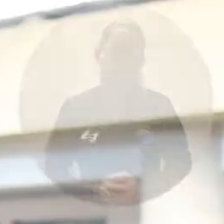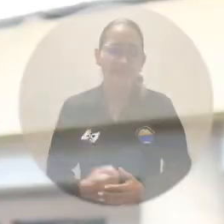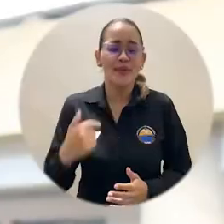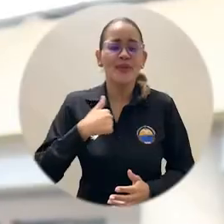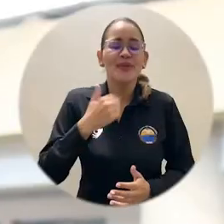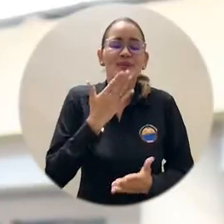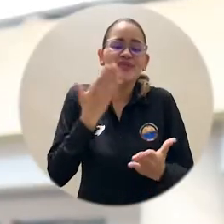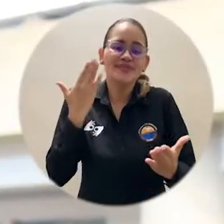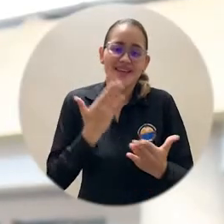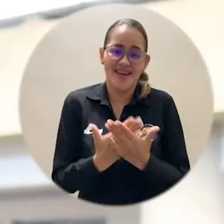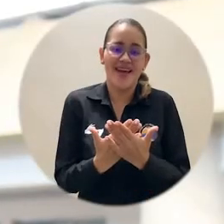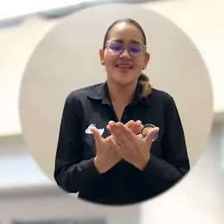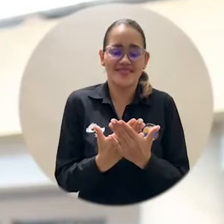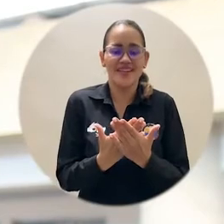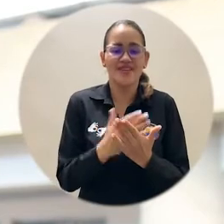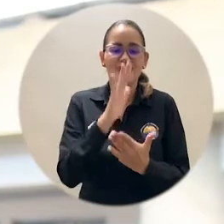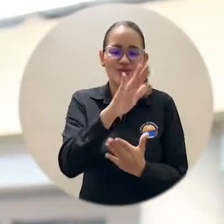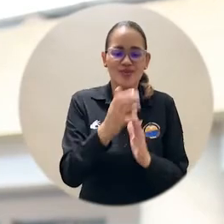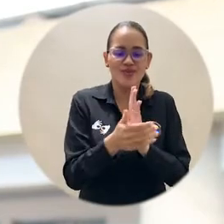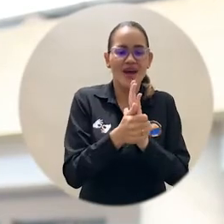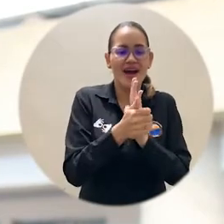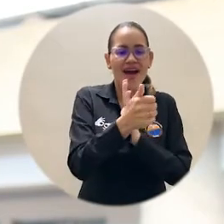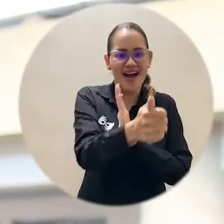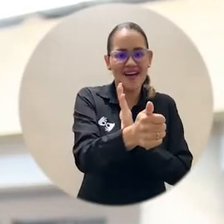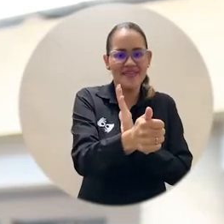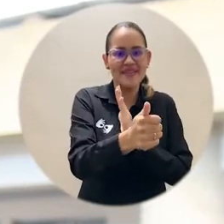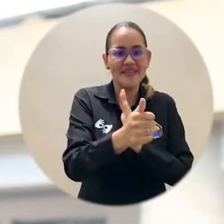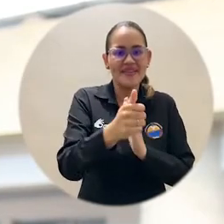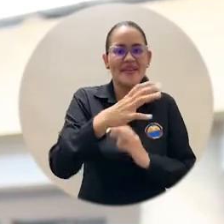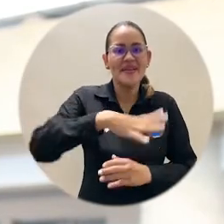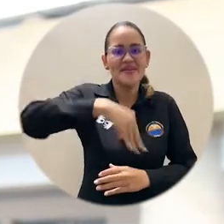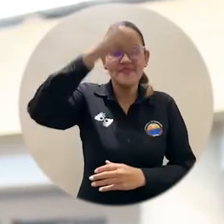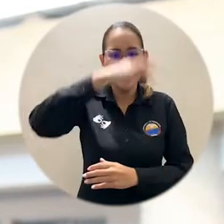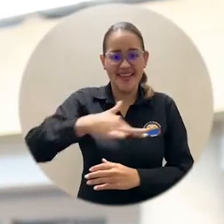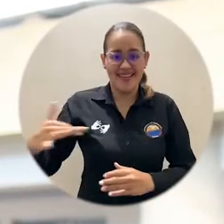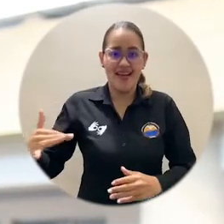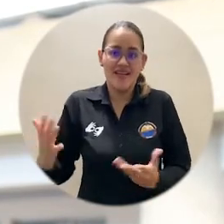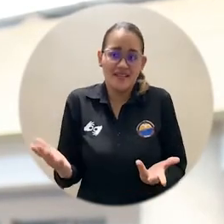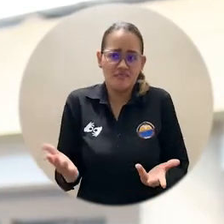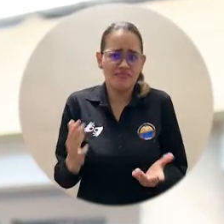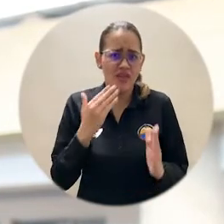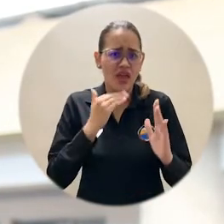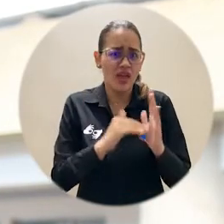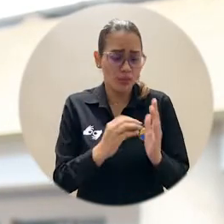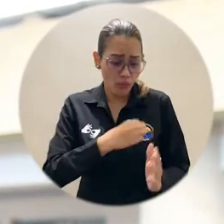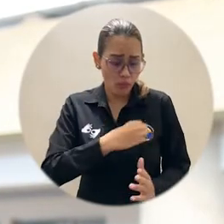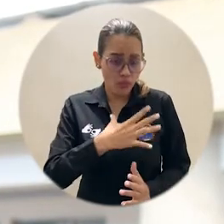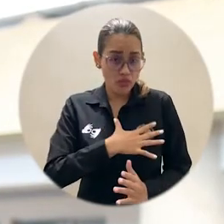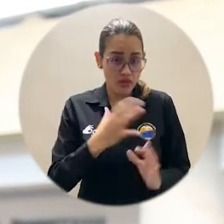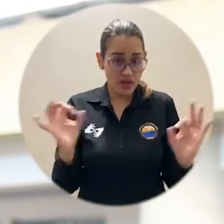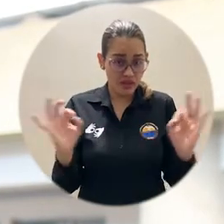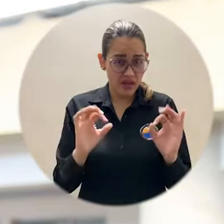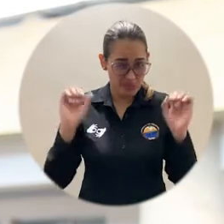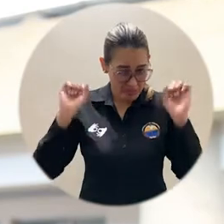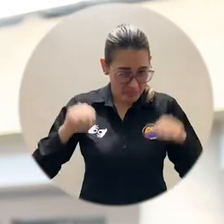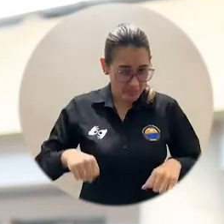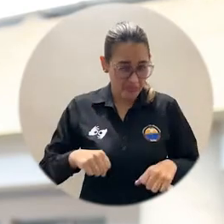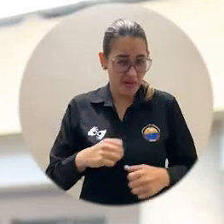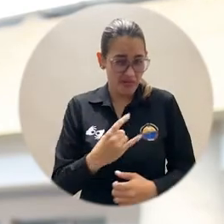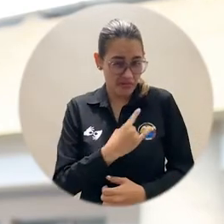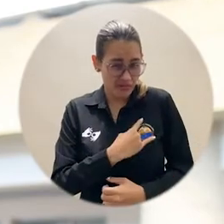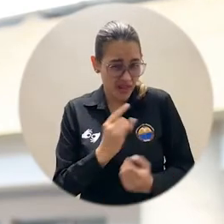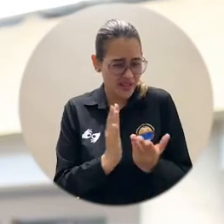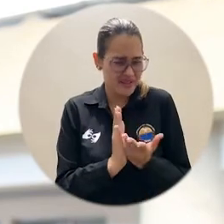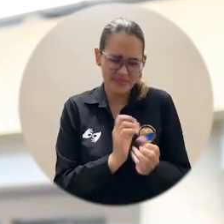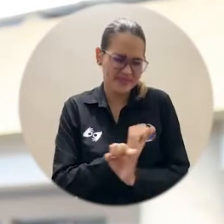Bueno, le doy gracias a Talento Magdalena porque sin esta oportunidad no lograría dar un paso más grande en mi vida.